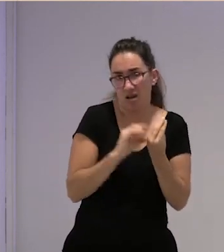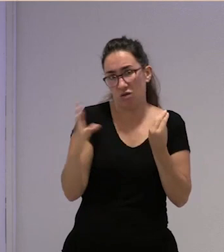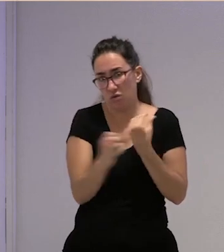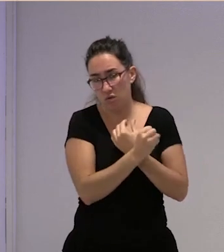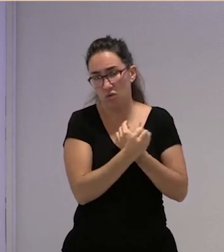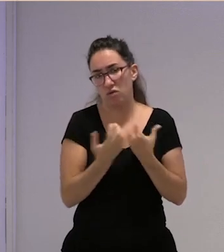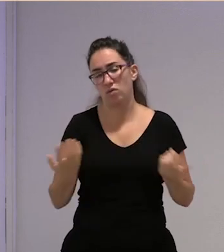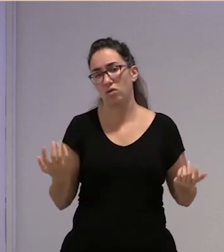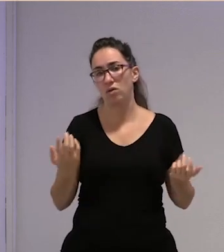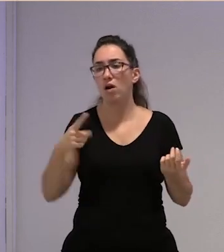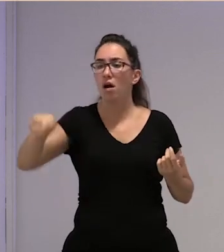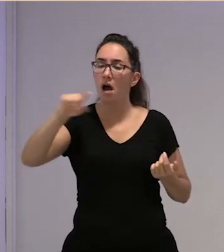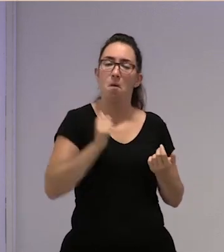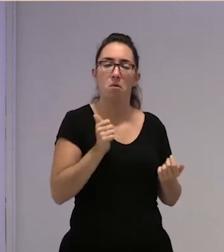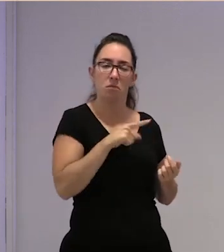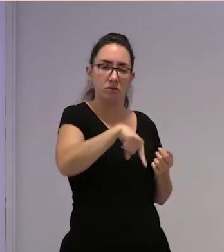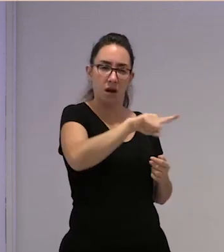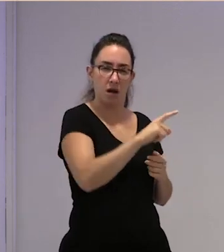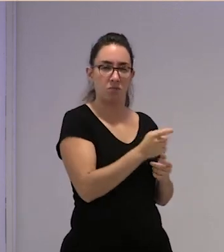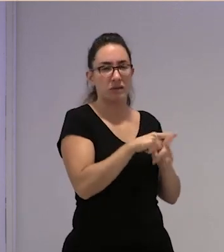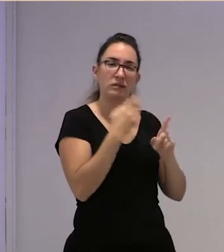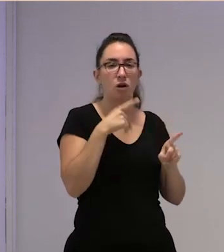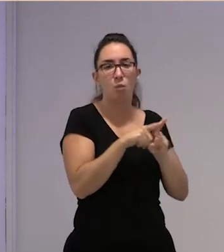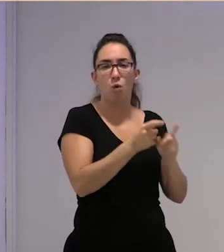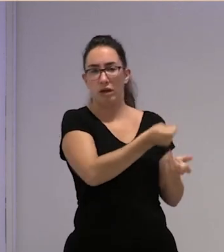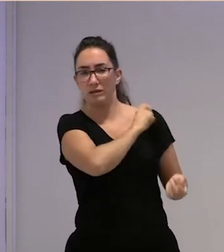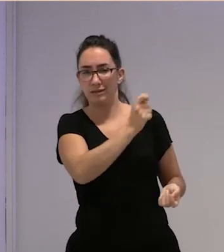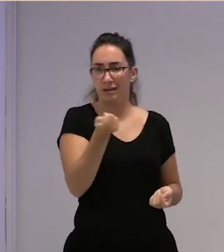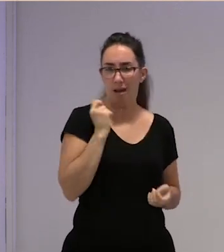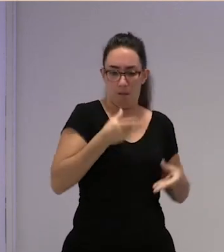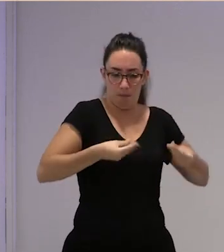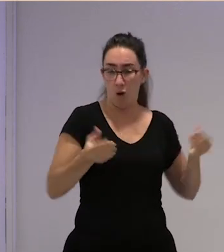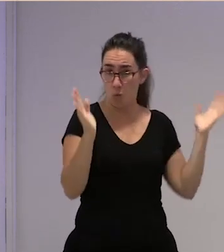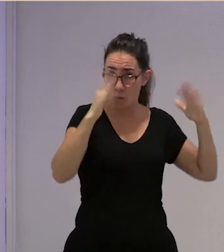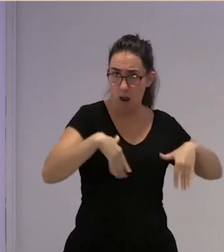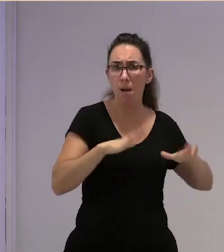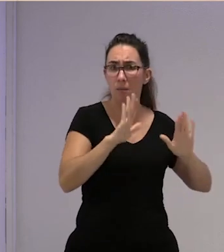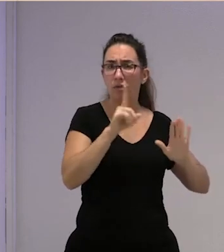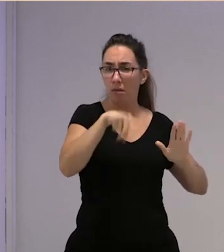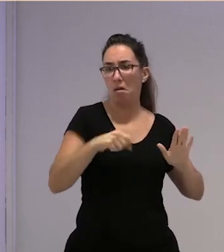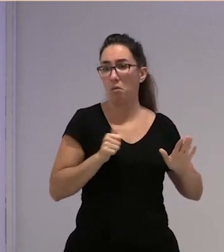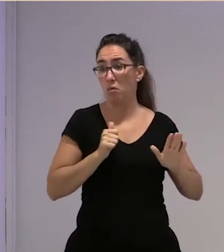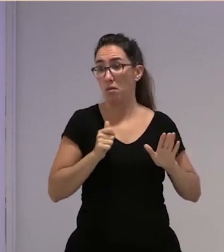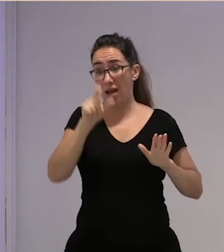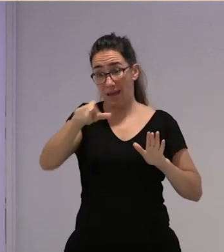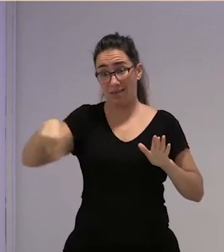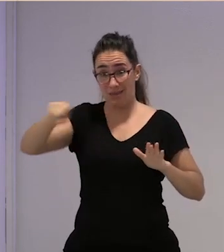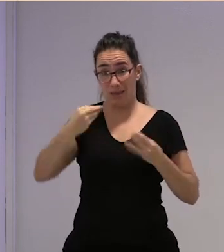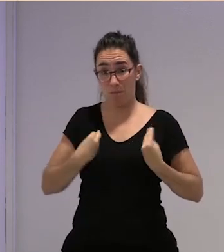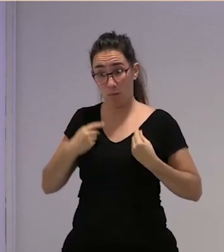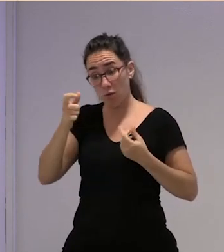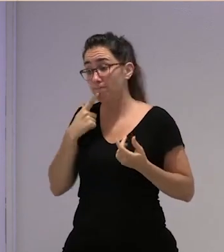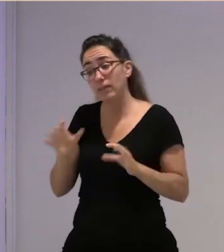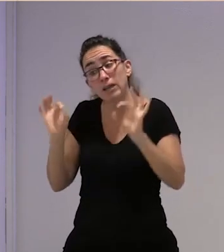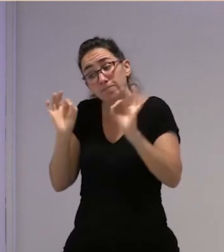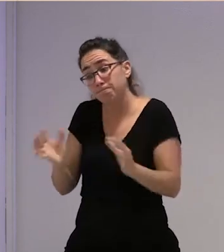mano de obra esclava que no tiene papeles sino que a la misma vez a la gente de los pueblos nos dicen esto es